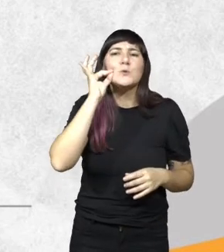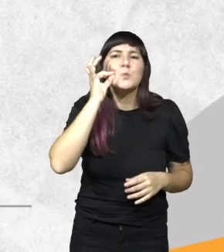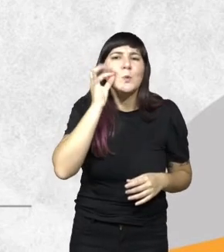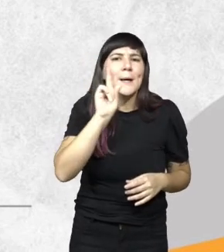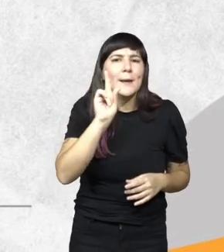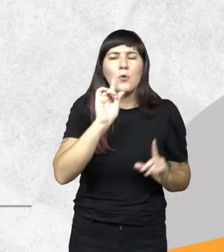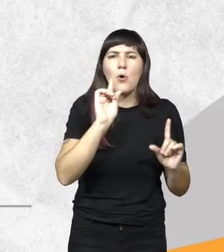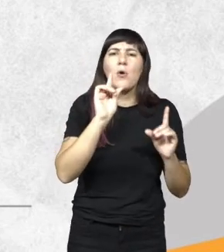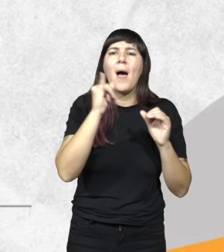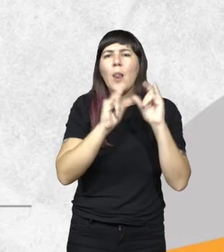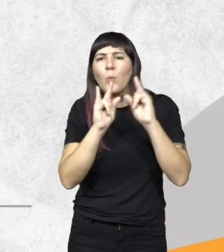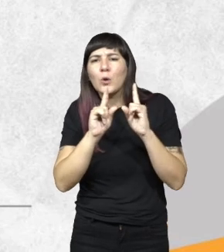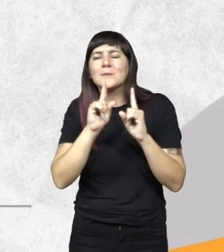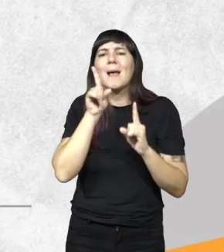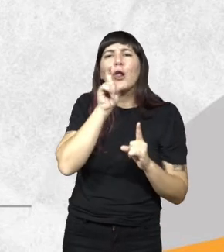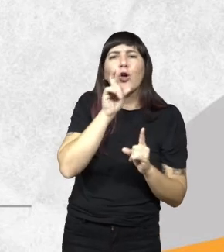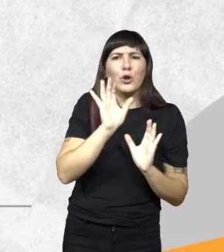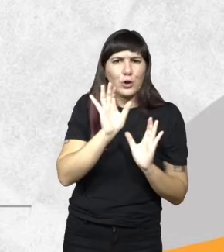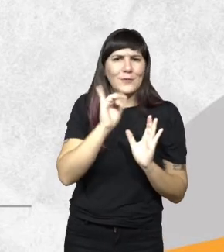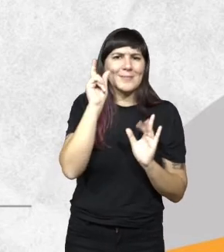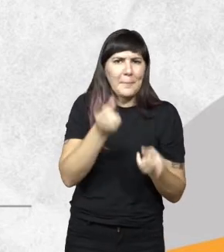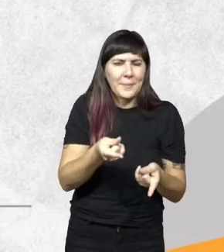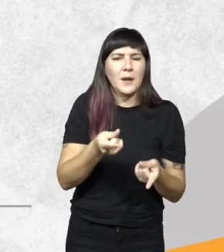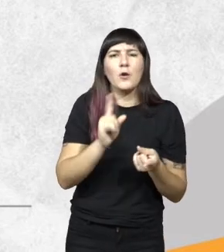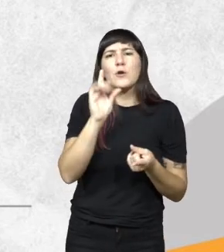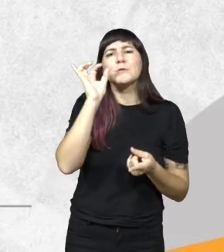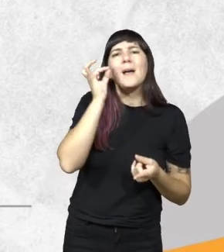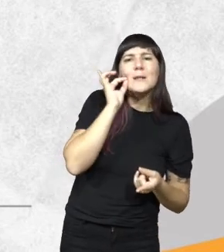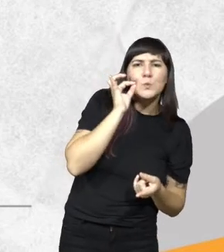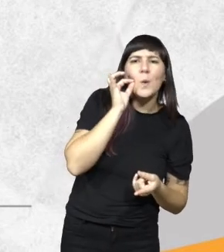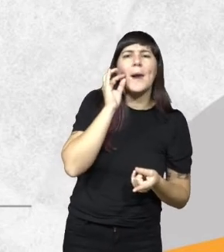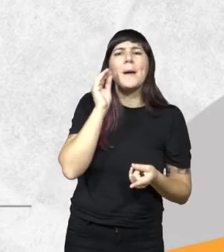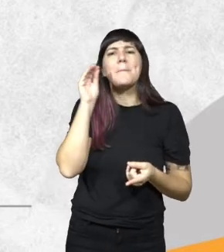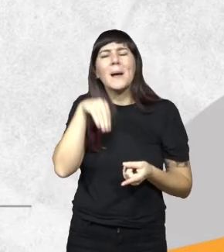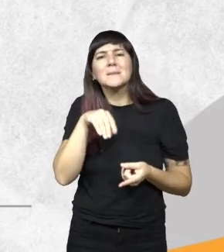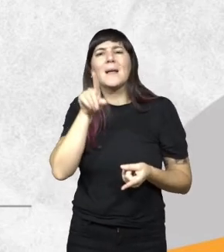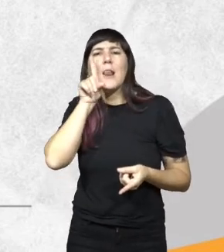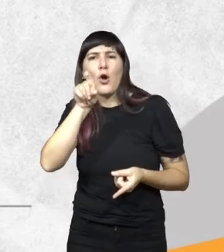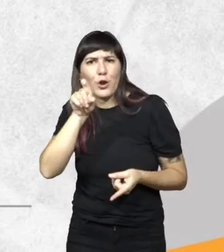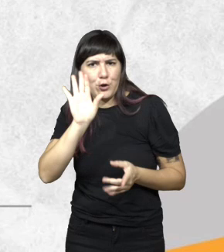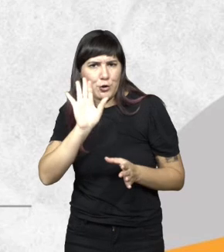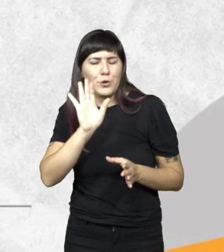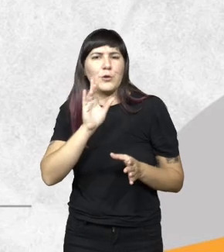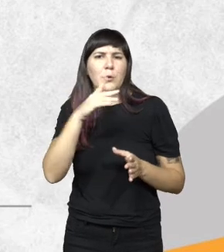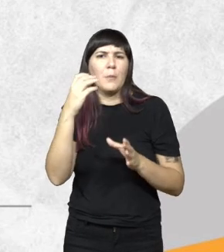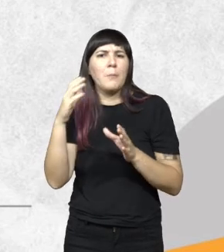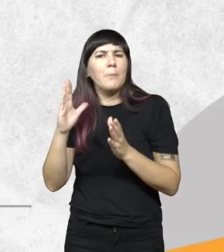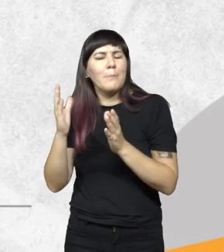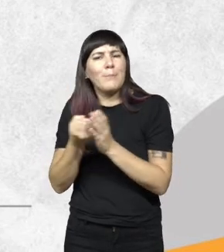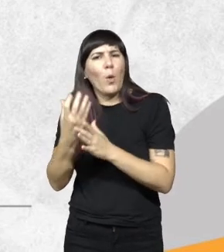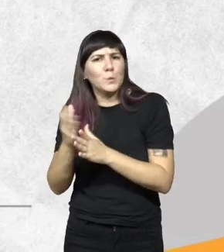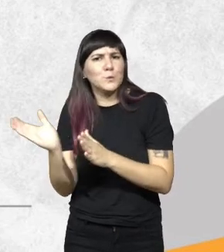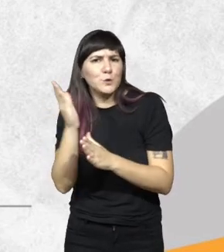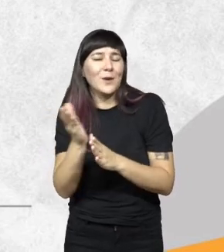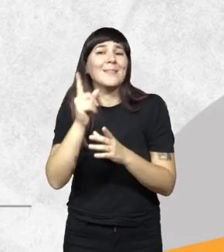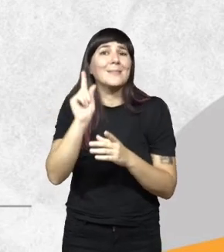son sucroalcoleros la mayoría de ellos casi todos ellos es decir no sólo producen azúcar también producen alcohol de hecho algunos de ellos hoy en día